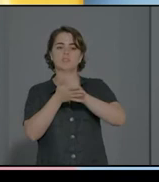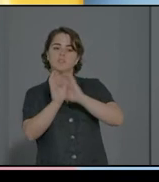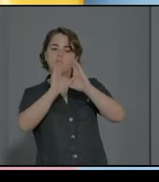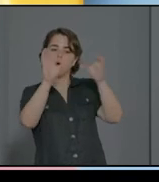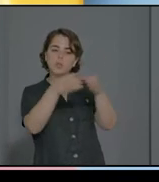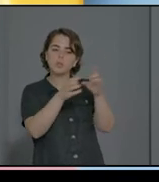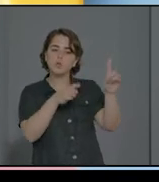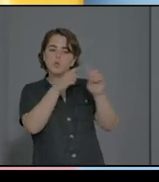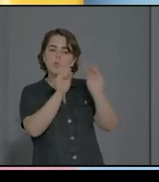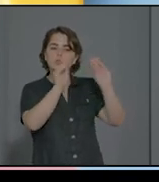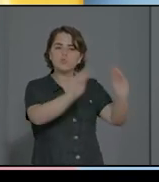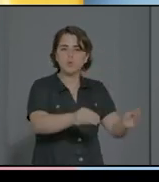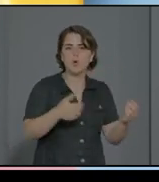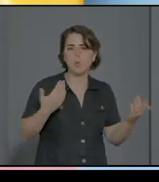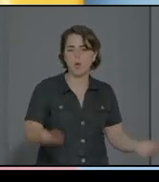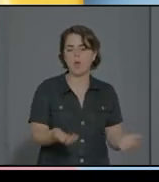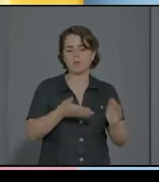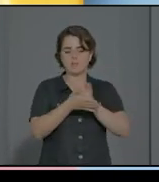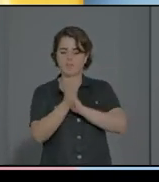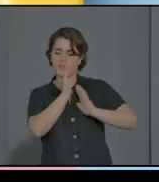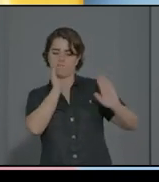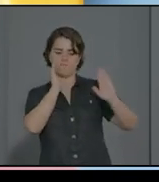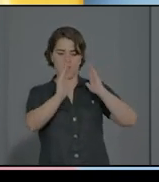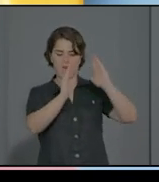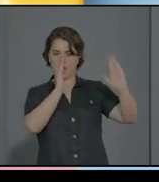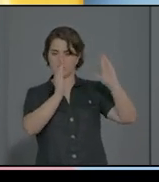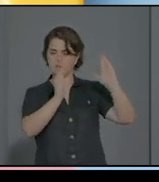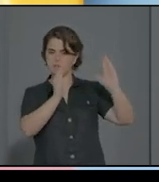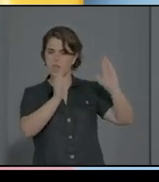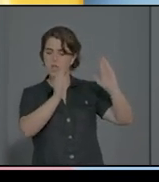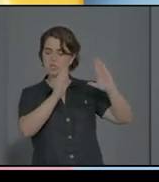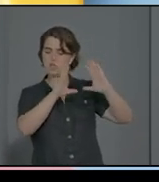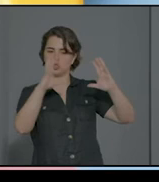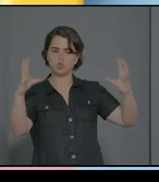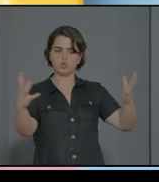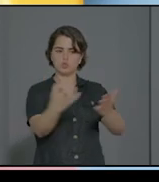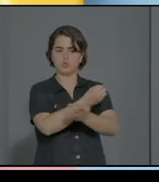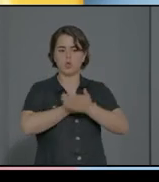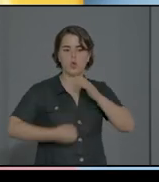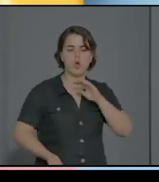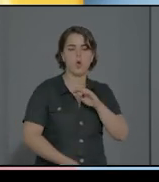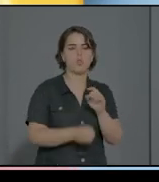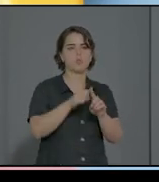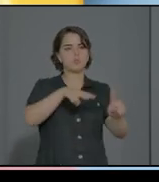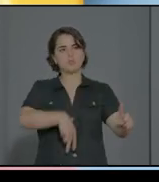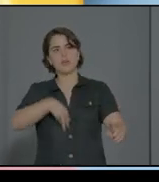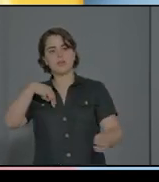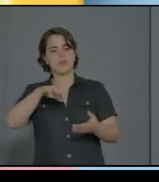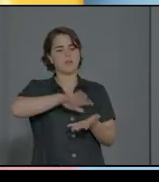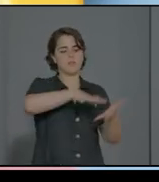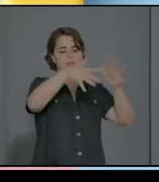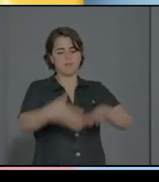se generaliza en la vida social y en donde el trabajo con un niño